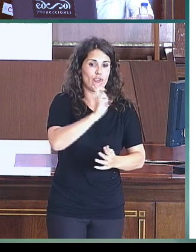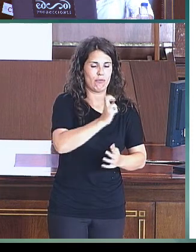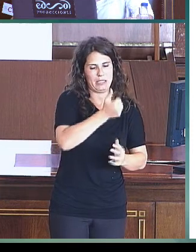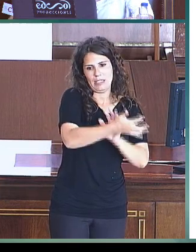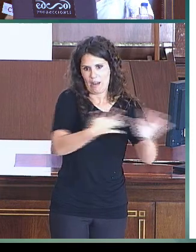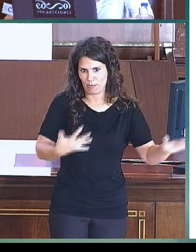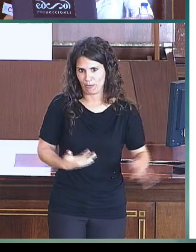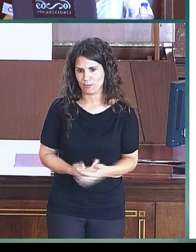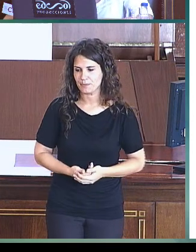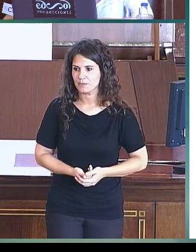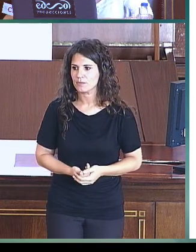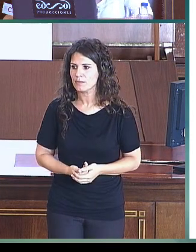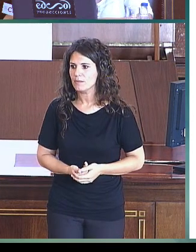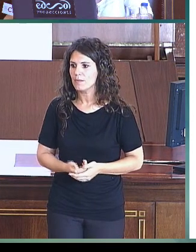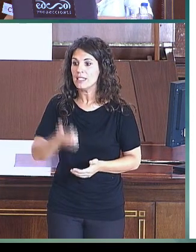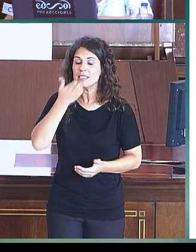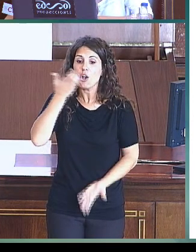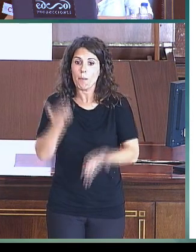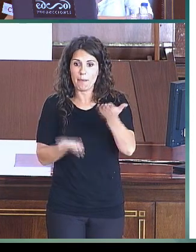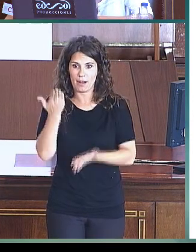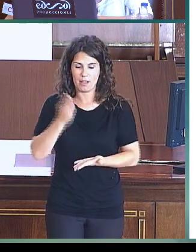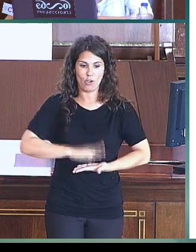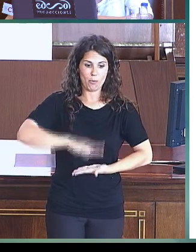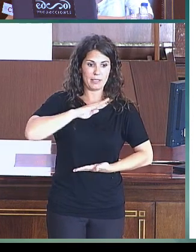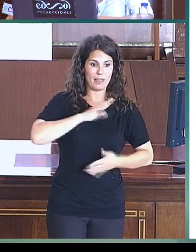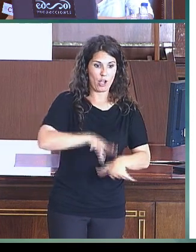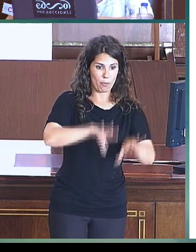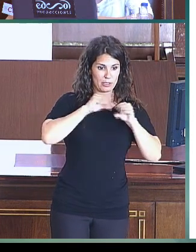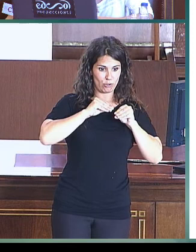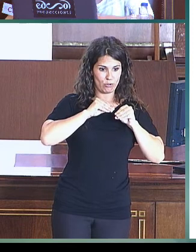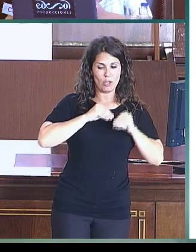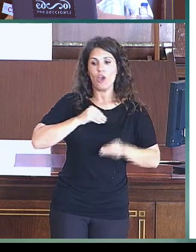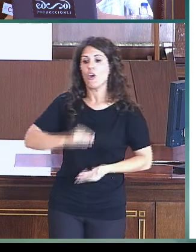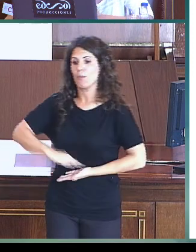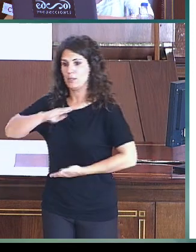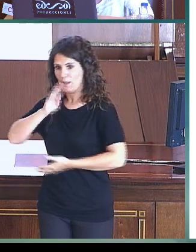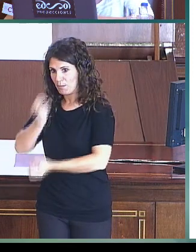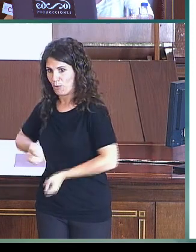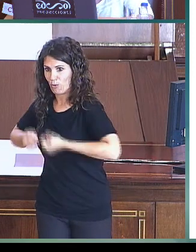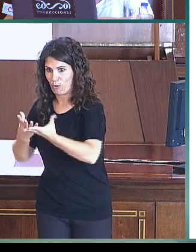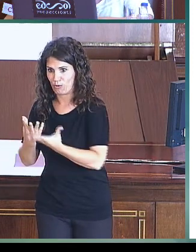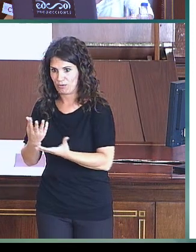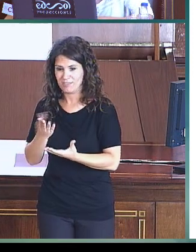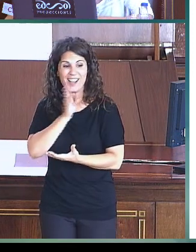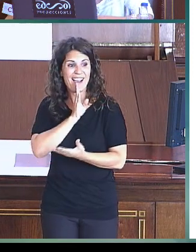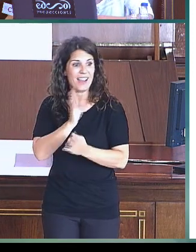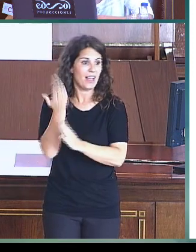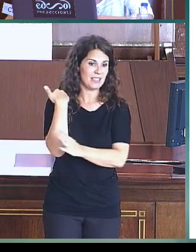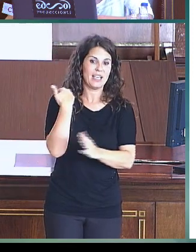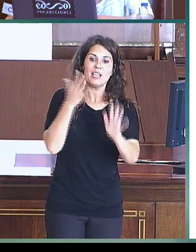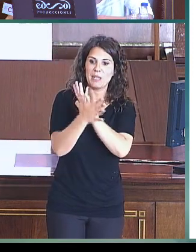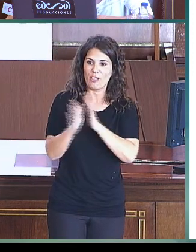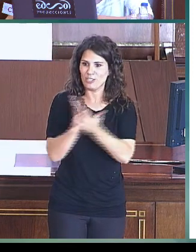Si hacemos una comparación ahora entre las competencias de comprensión y producción, he unido las dos gráficas que os acabo